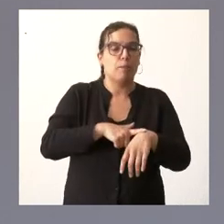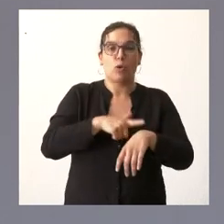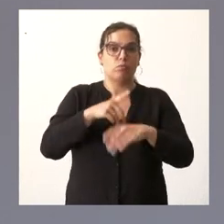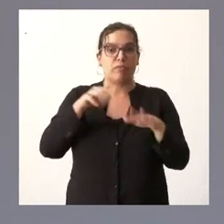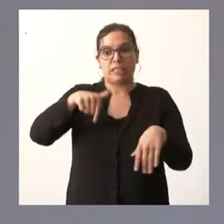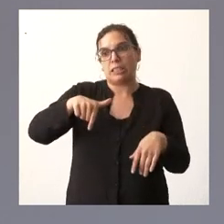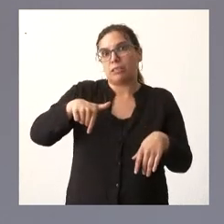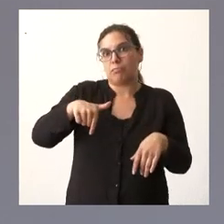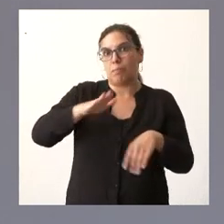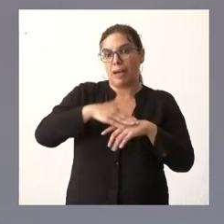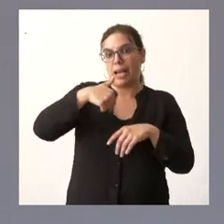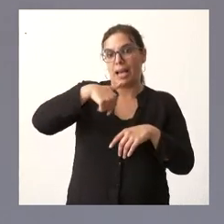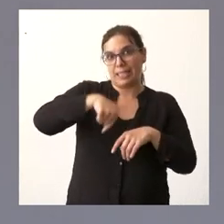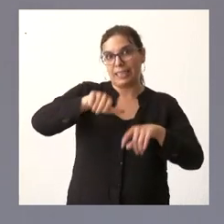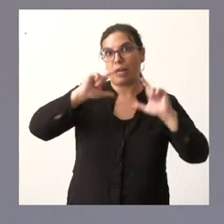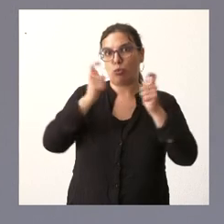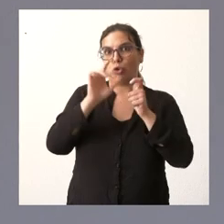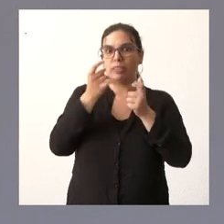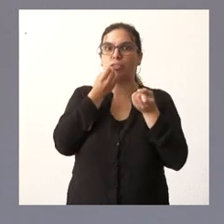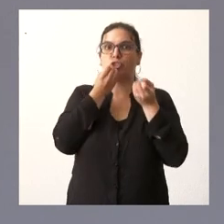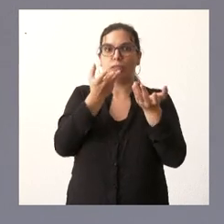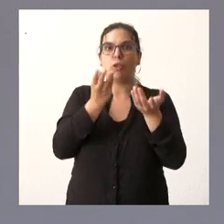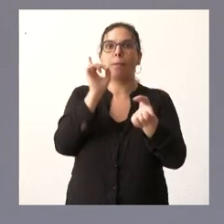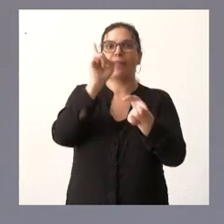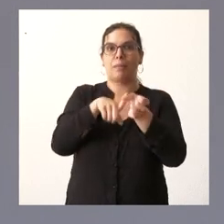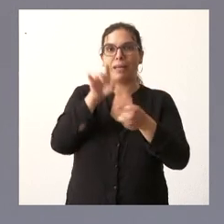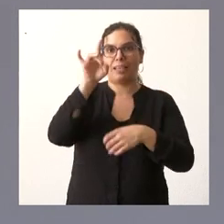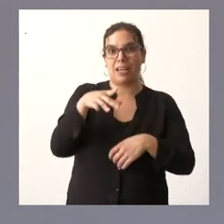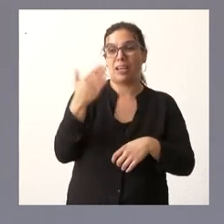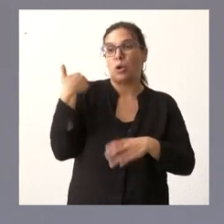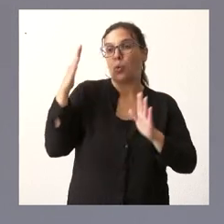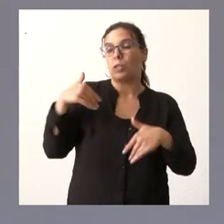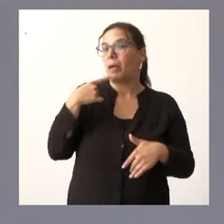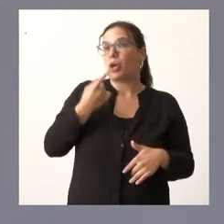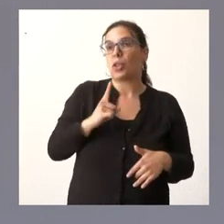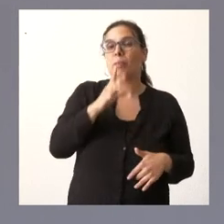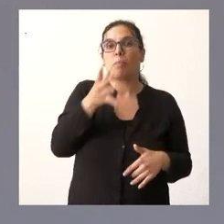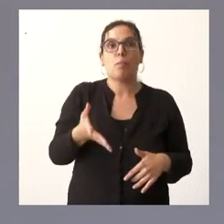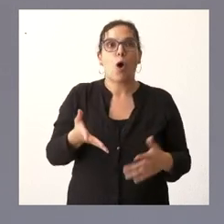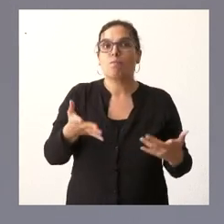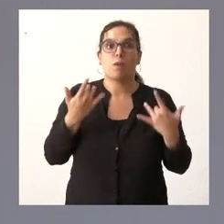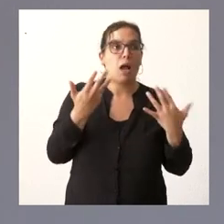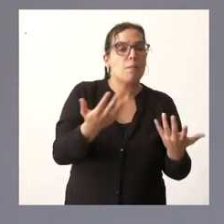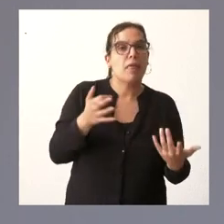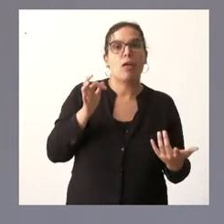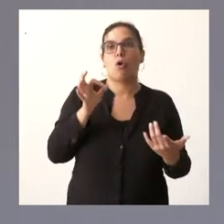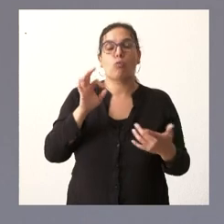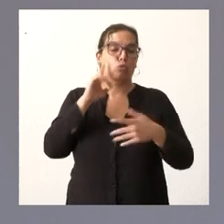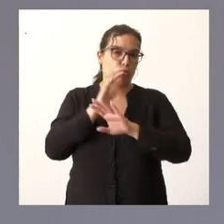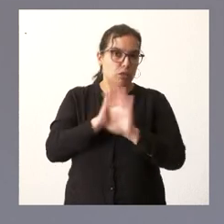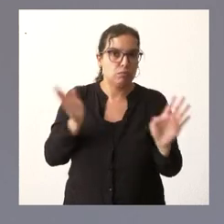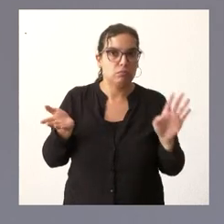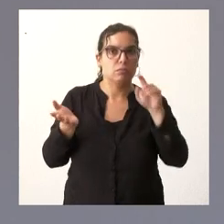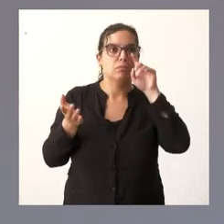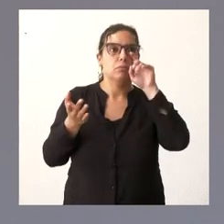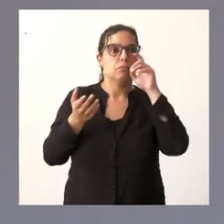ha dado esa información no sé si en la vez anterior pues por celeridad o por apremio en el tiempo pues no se